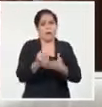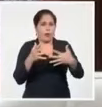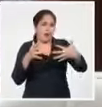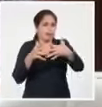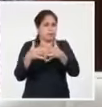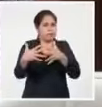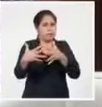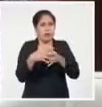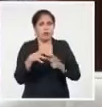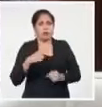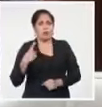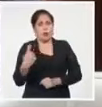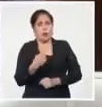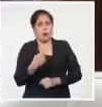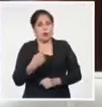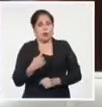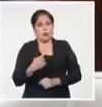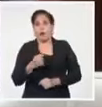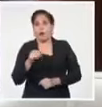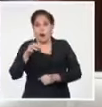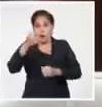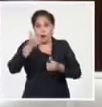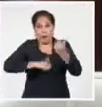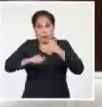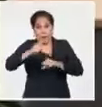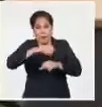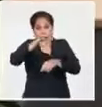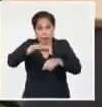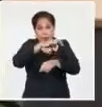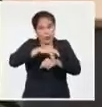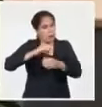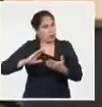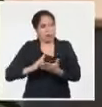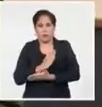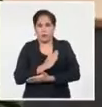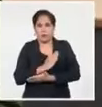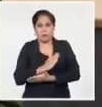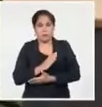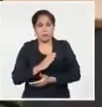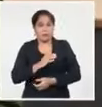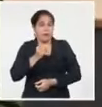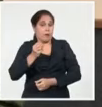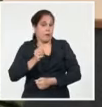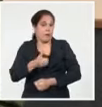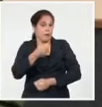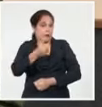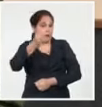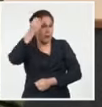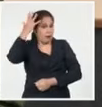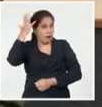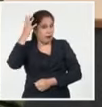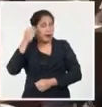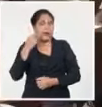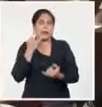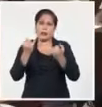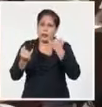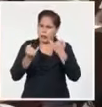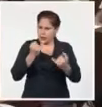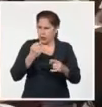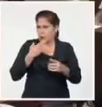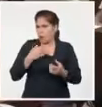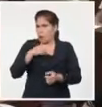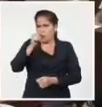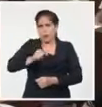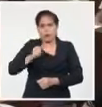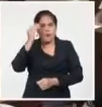que hay, eliminar los criaderos de mosquitos en las comunidades. El mandatario cubano se interesó por la manera en que deberán capacitarse